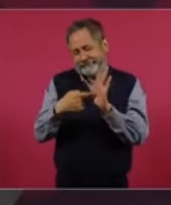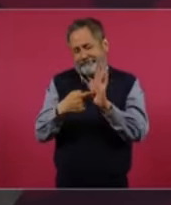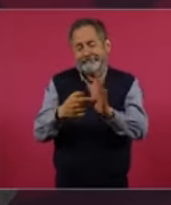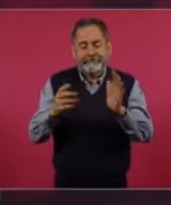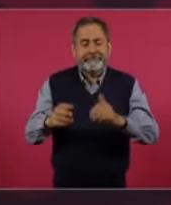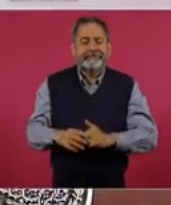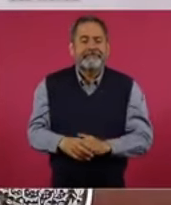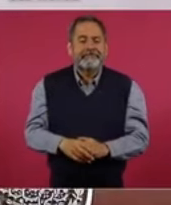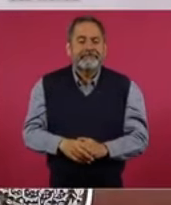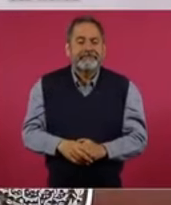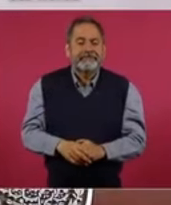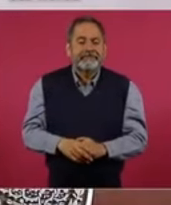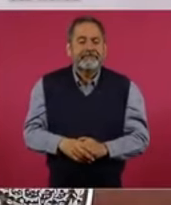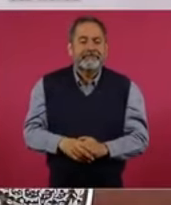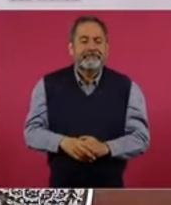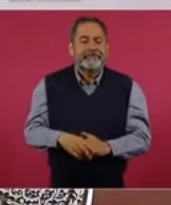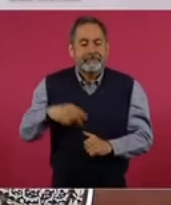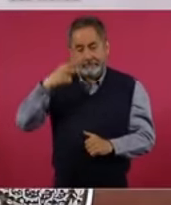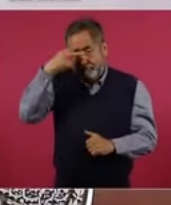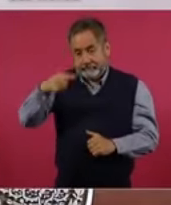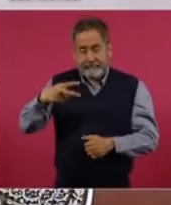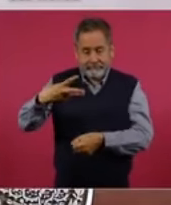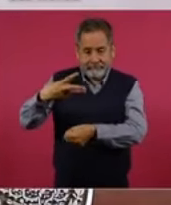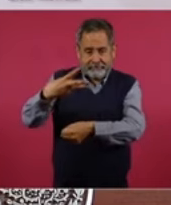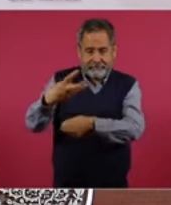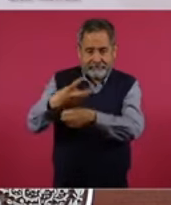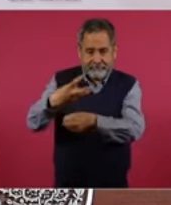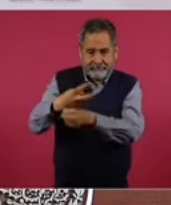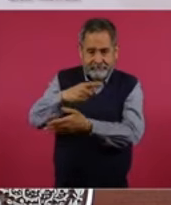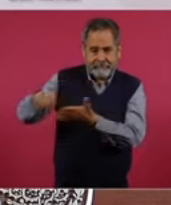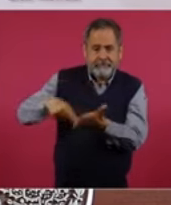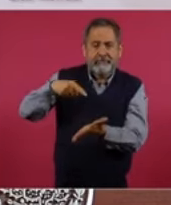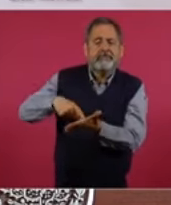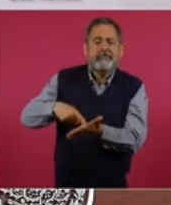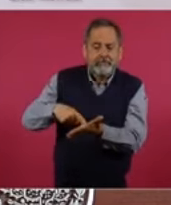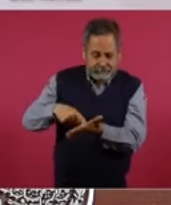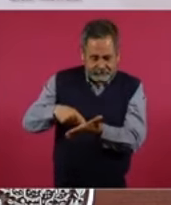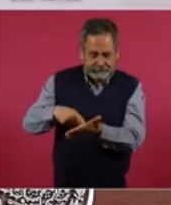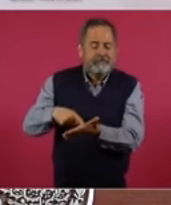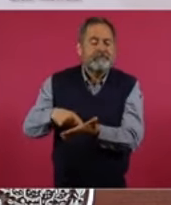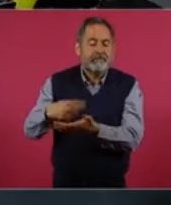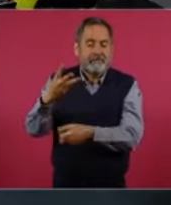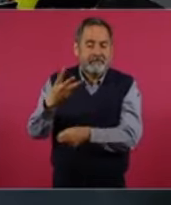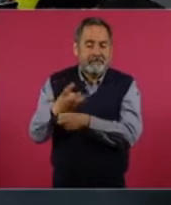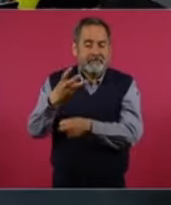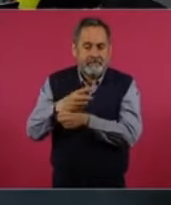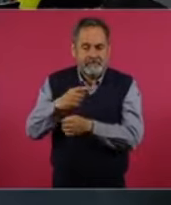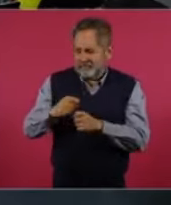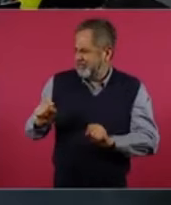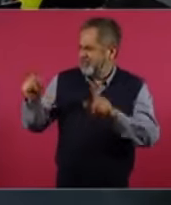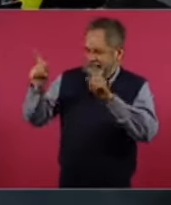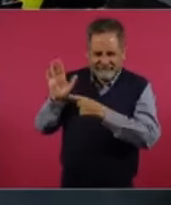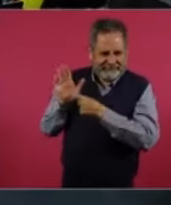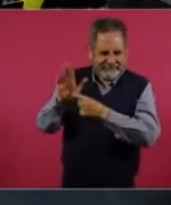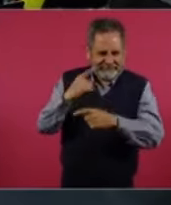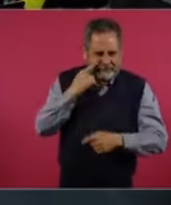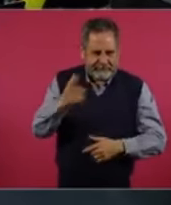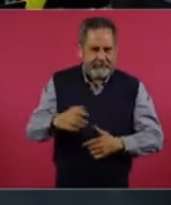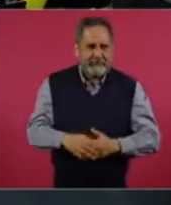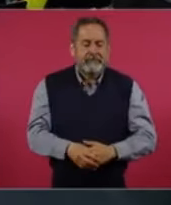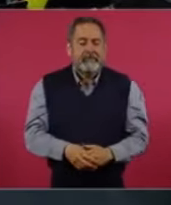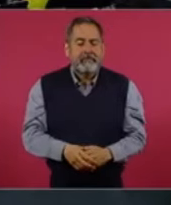tiene tercer lugar, ponla en